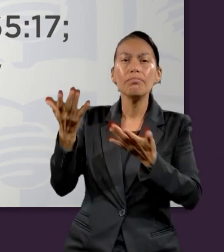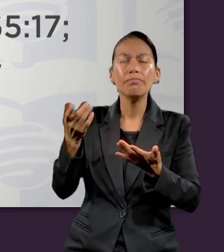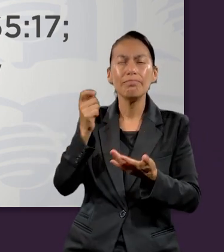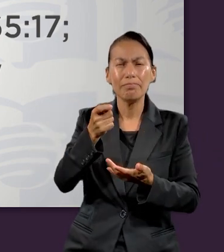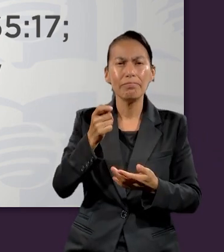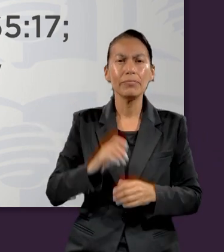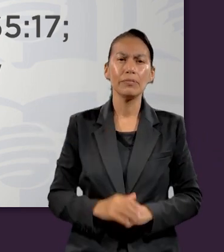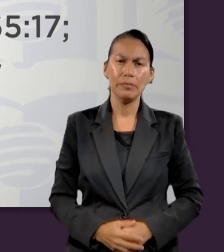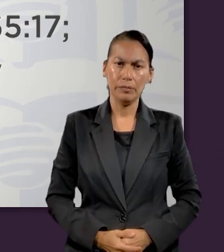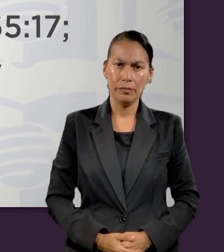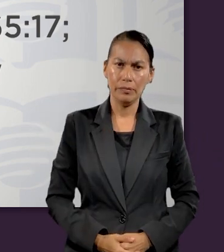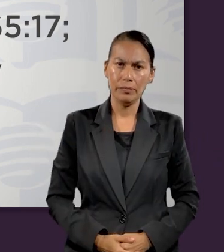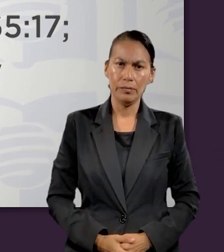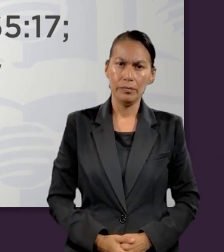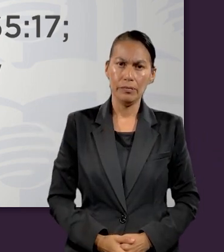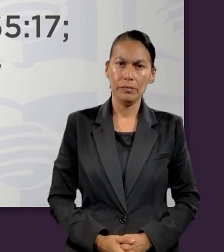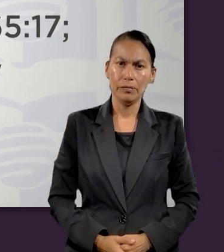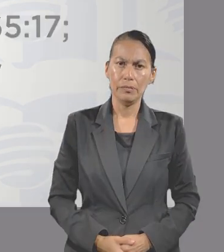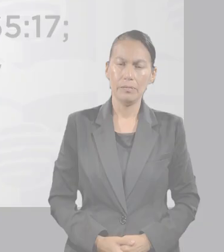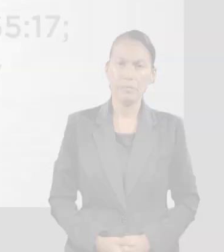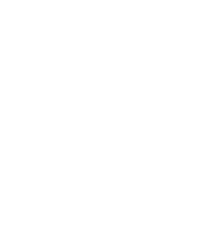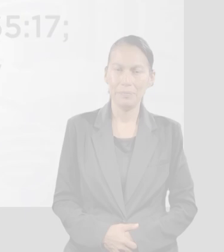Apocalipsis 21, 1.